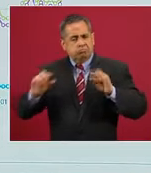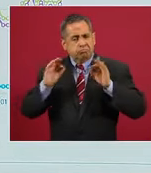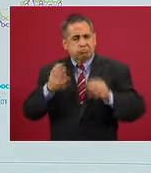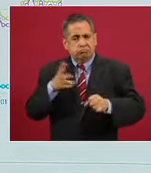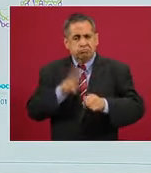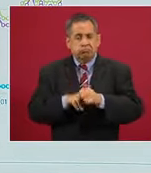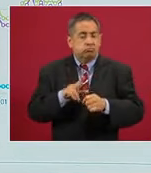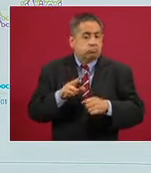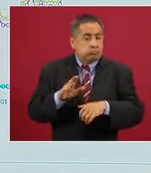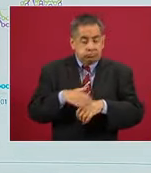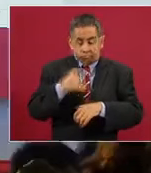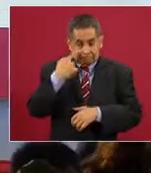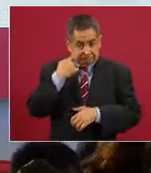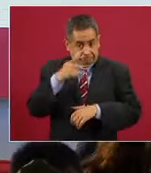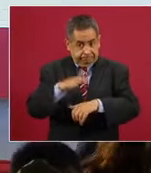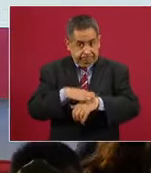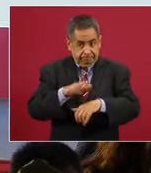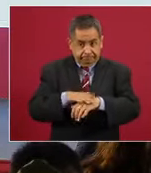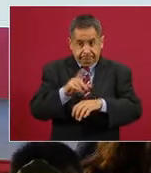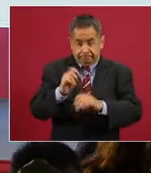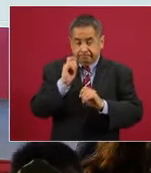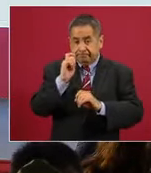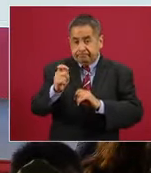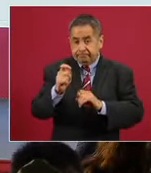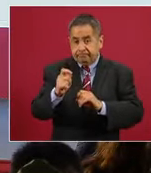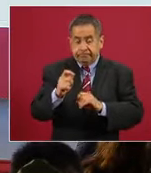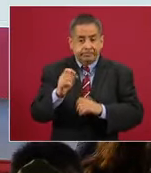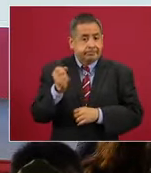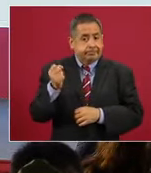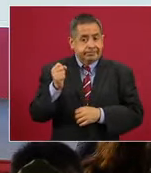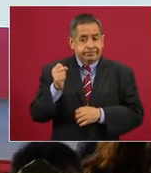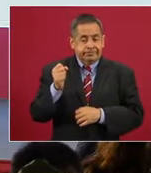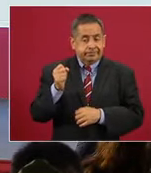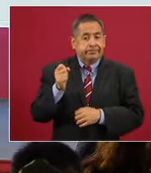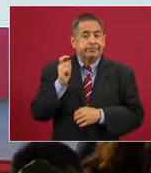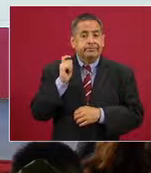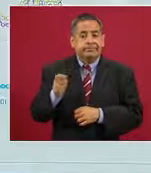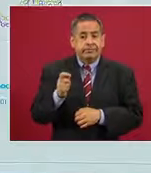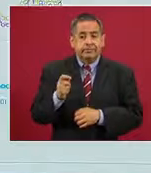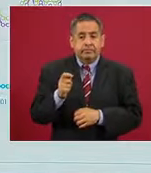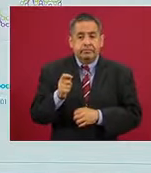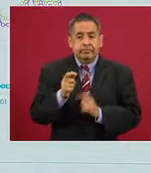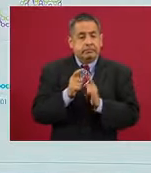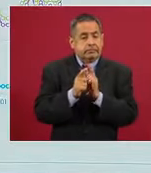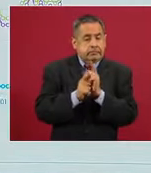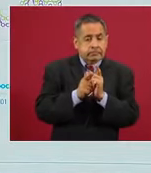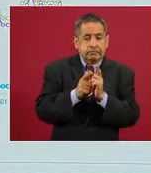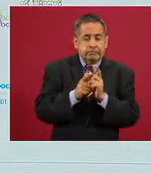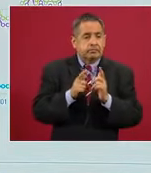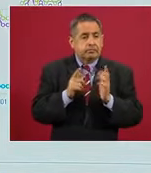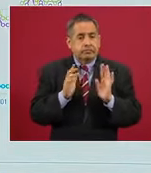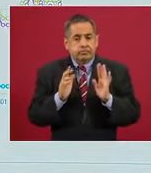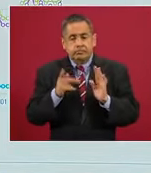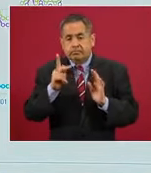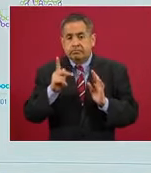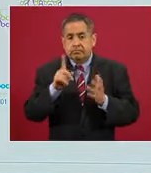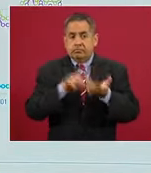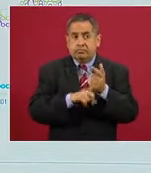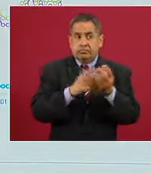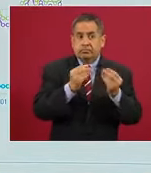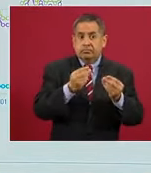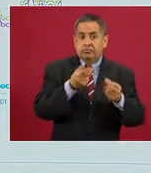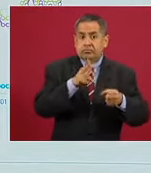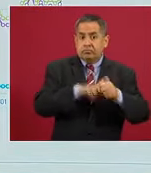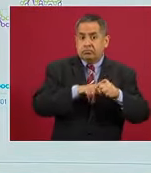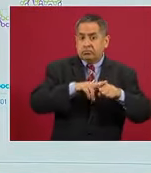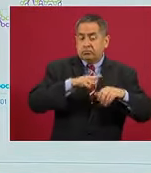Cuidado porque en el periodo de septiembre ya no es tan rápida la reducción, pero su ocupación hospitalaria